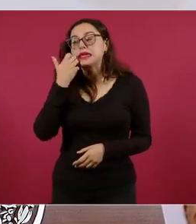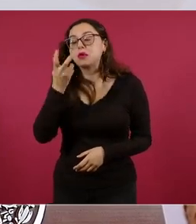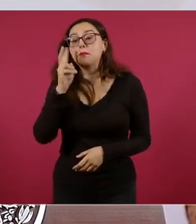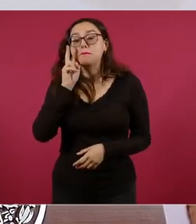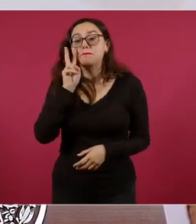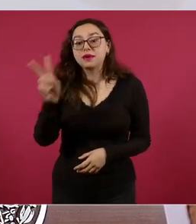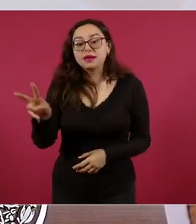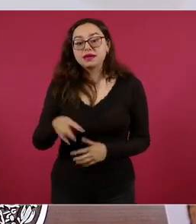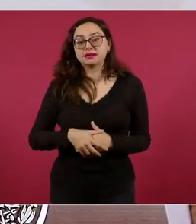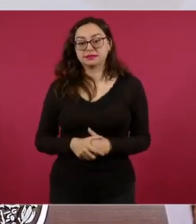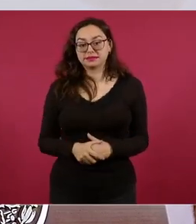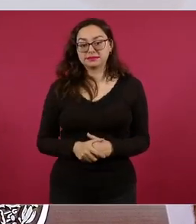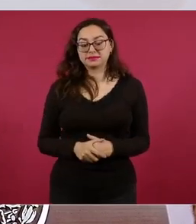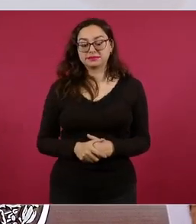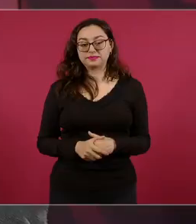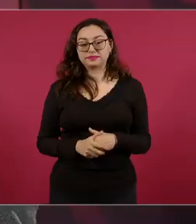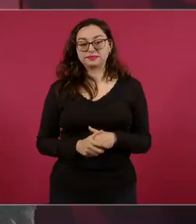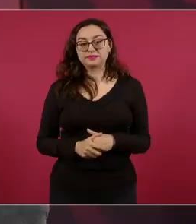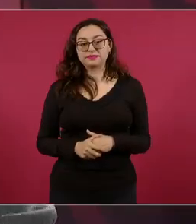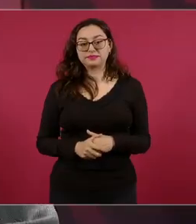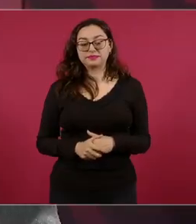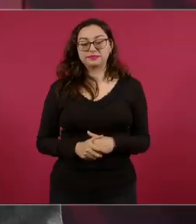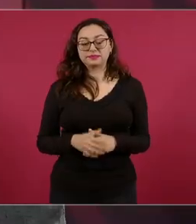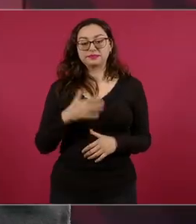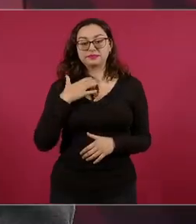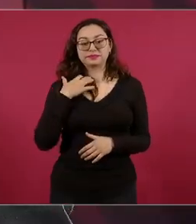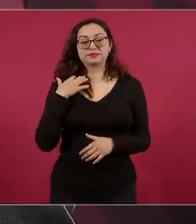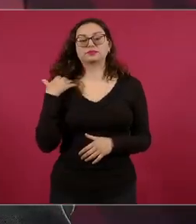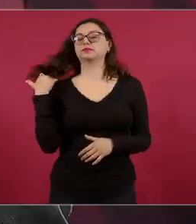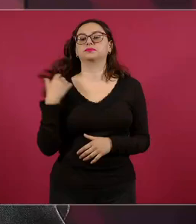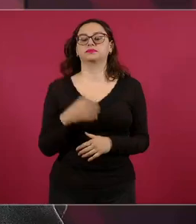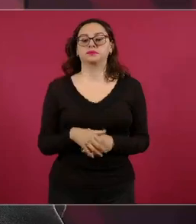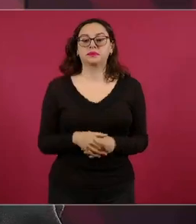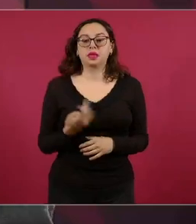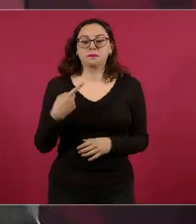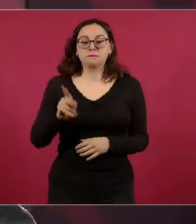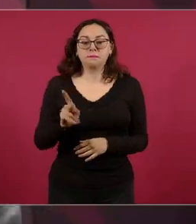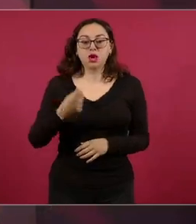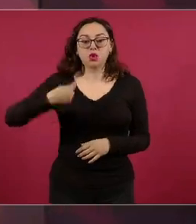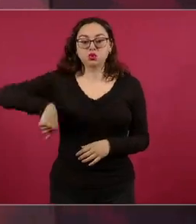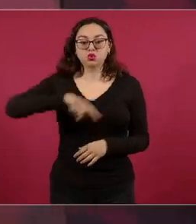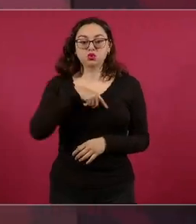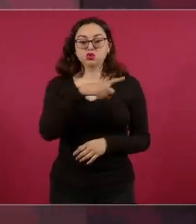actuar con prudencia